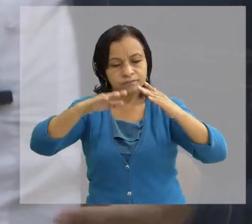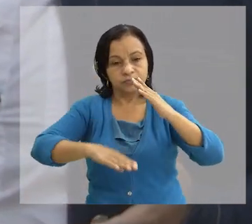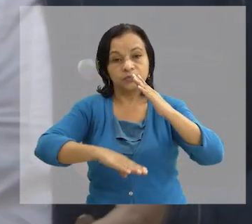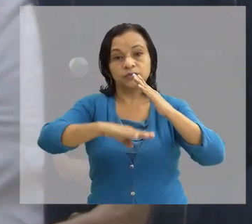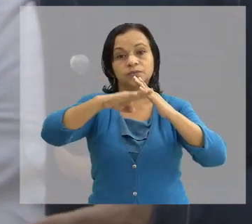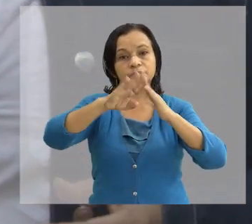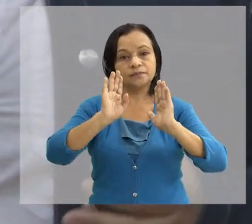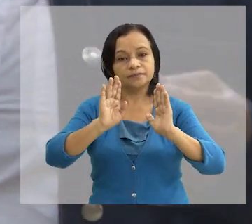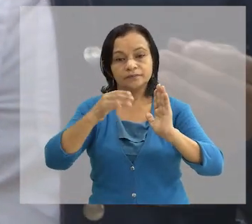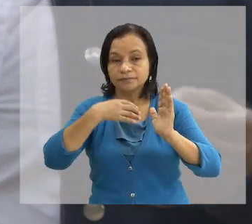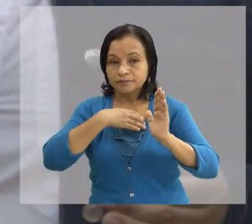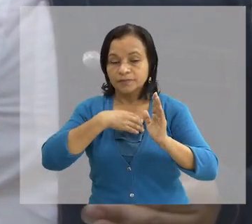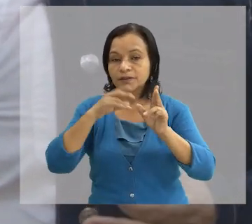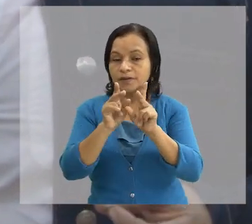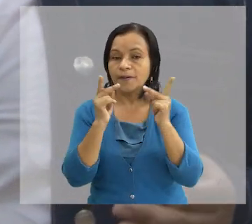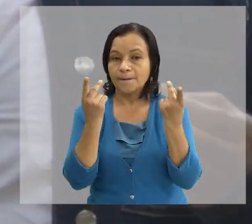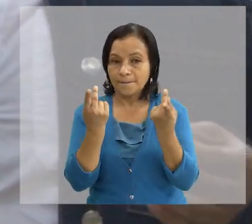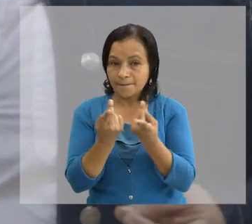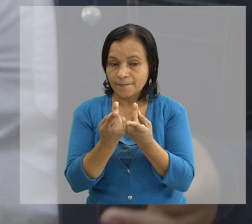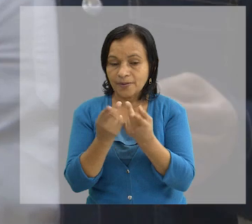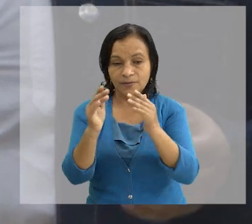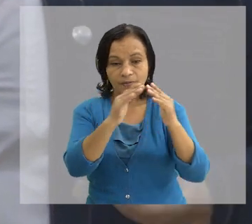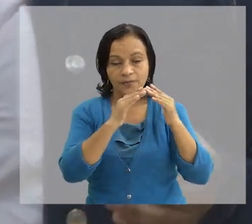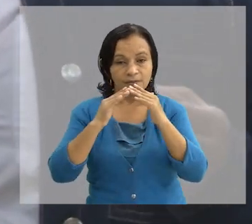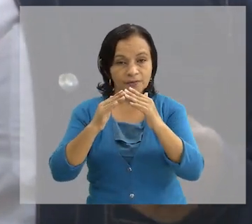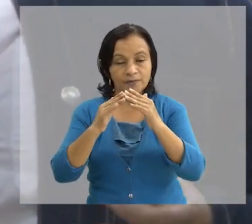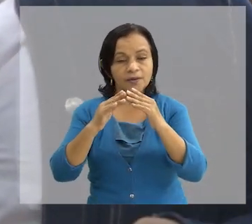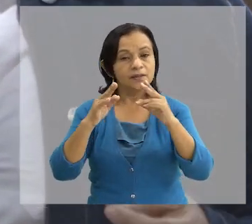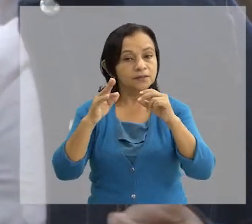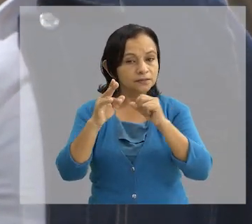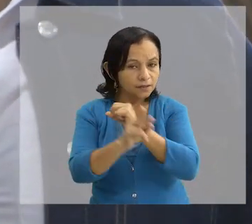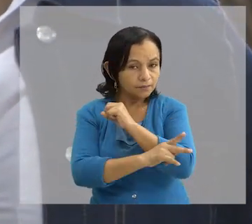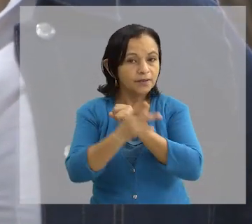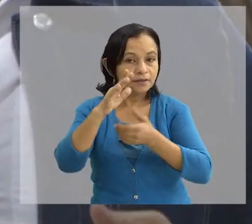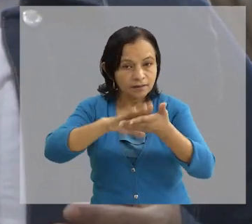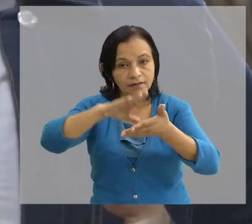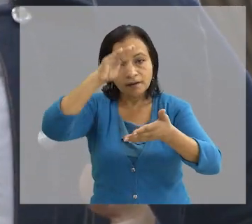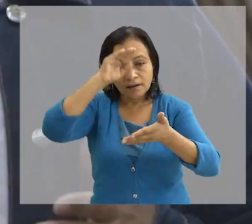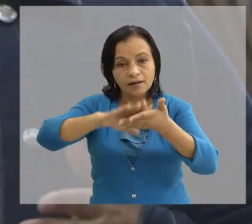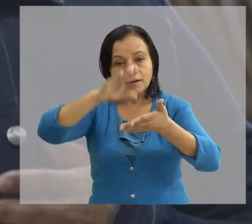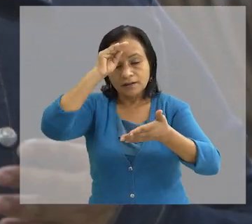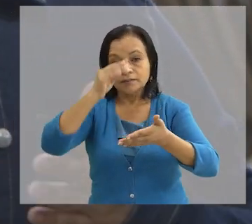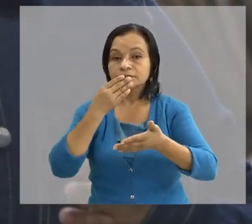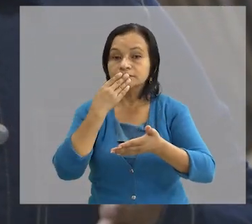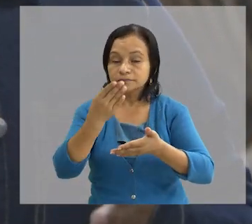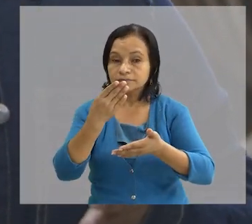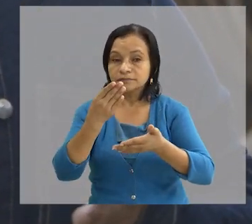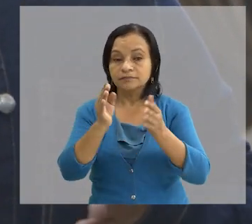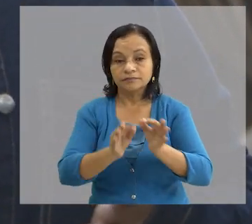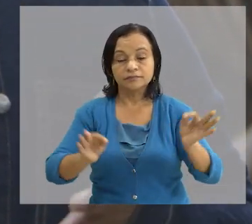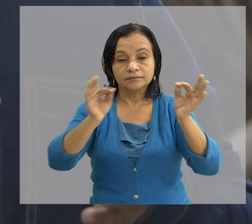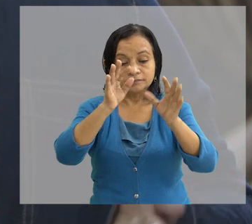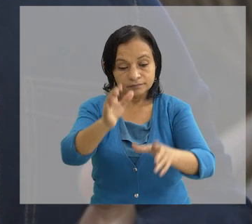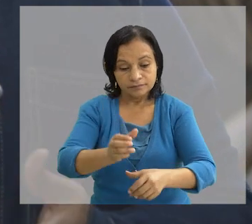Yo creo que para nosotros, el pueblo, la ciudad y el país Que tiene conocimiento sobre esto Tiene una gran ventaja